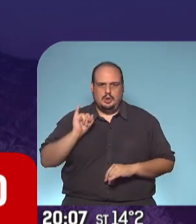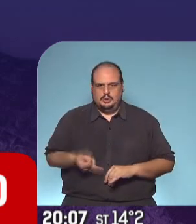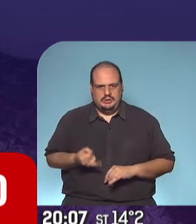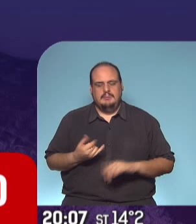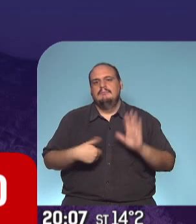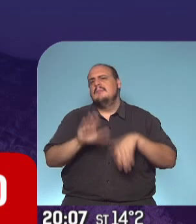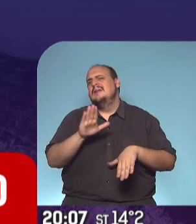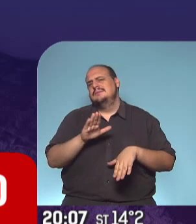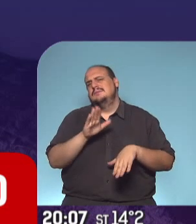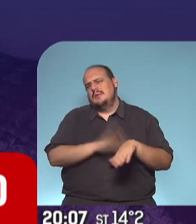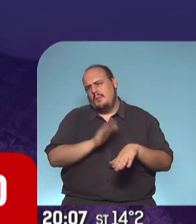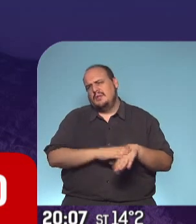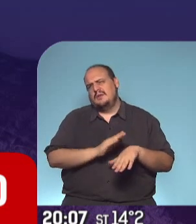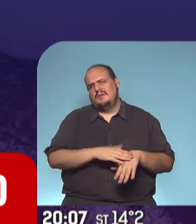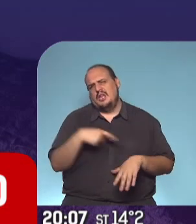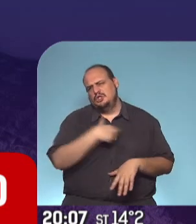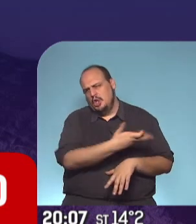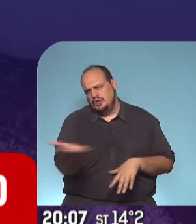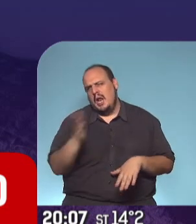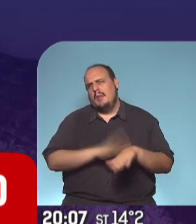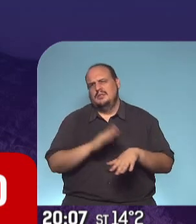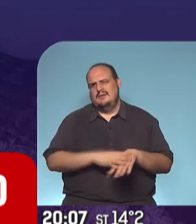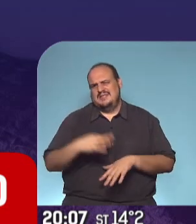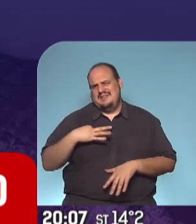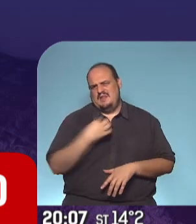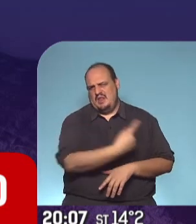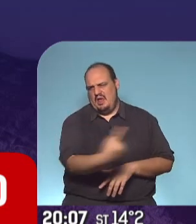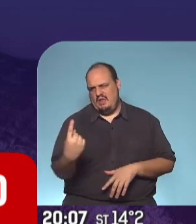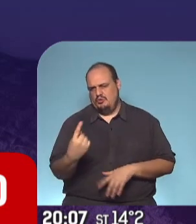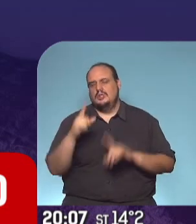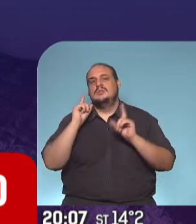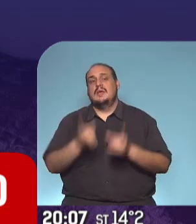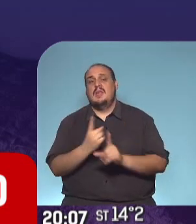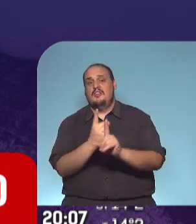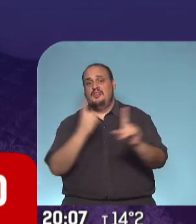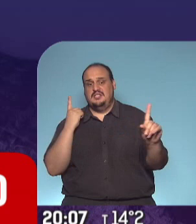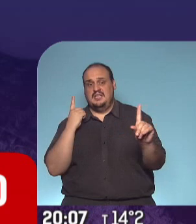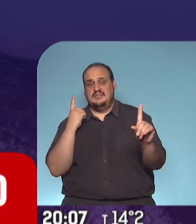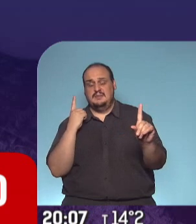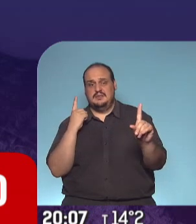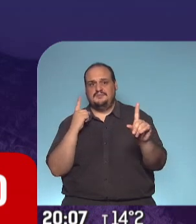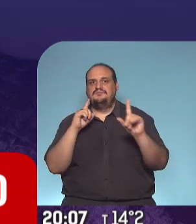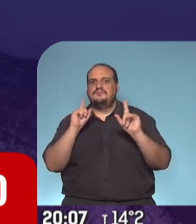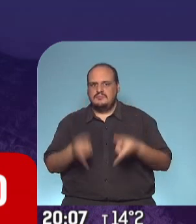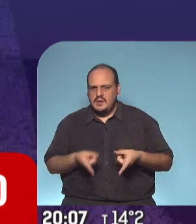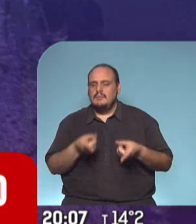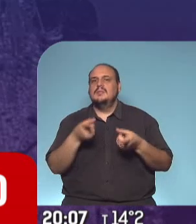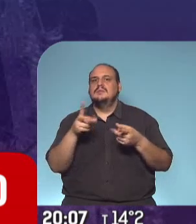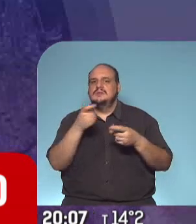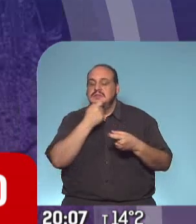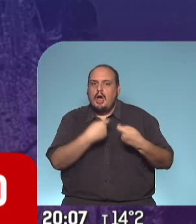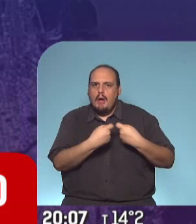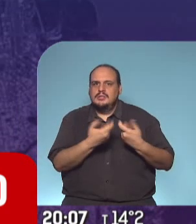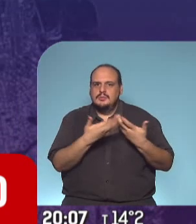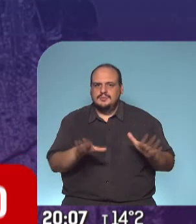la responsabilidad social, con la responsabilidad ciudadana que otra cosa, y el distanciamiento social es lo que se impone hasta incluso en la reapertura de comercio.